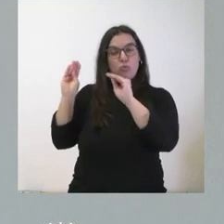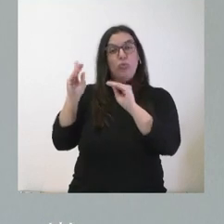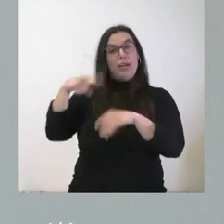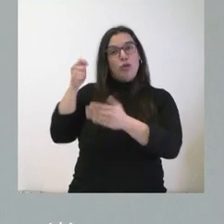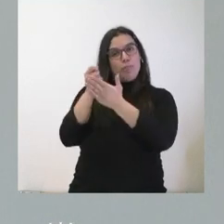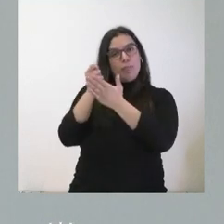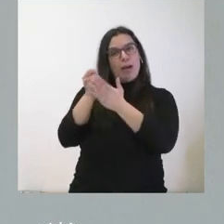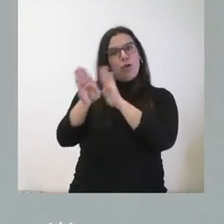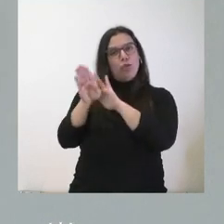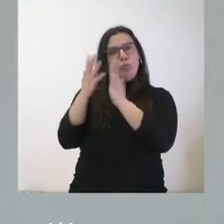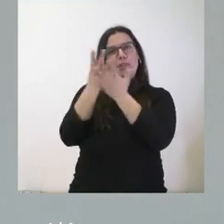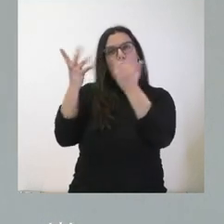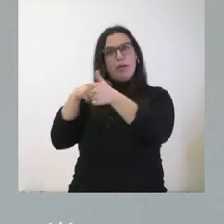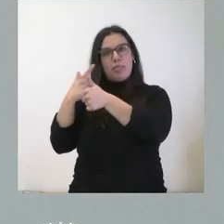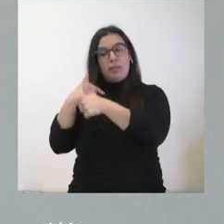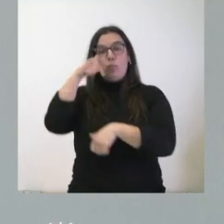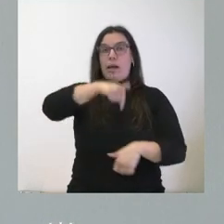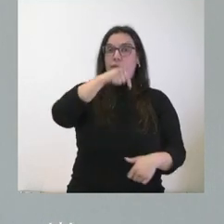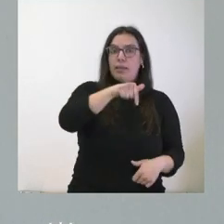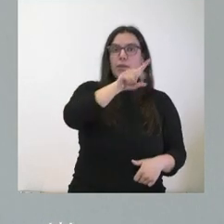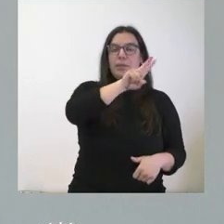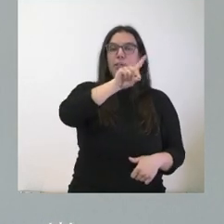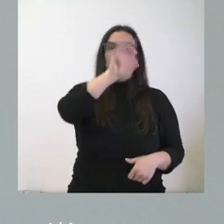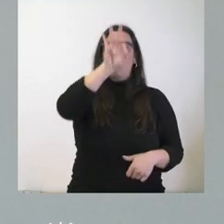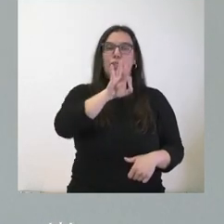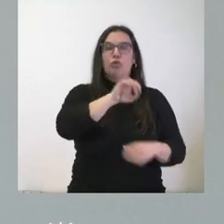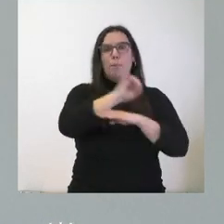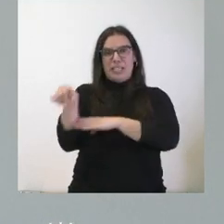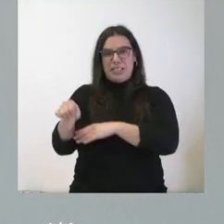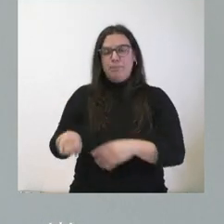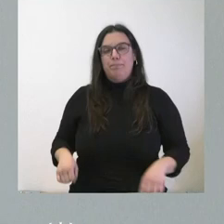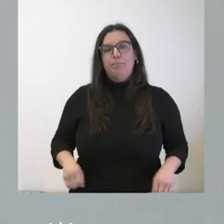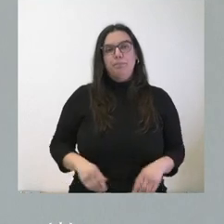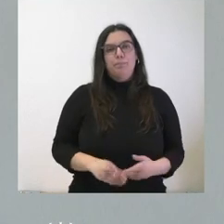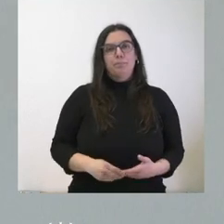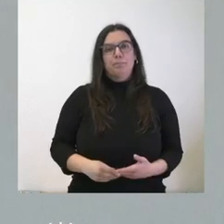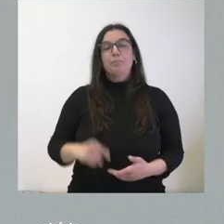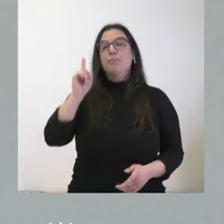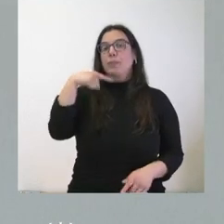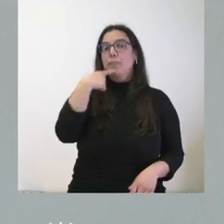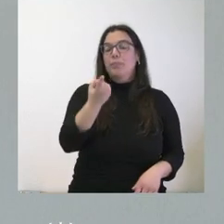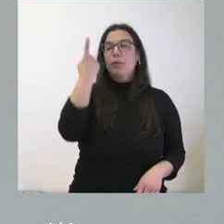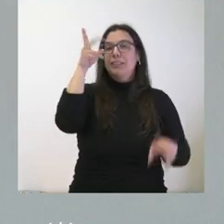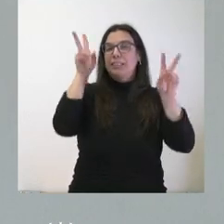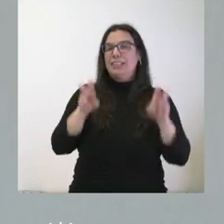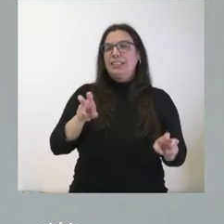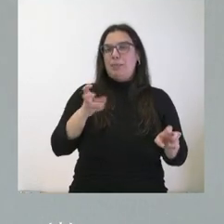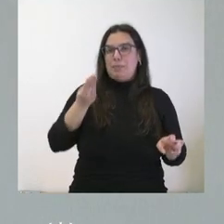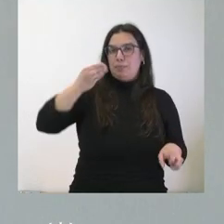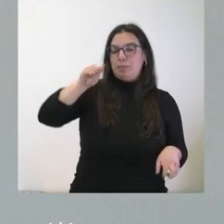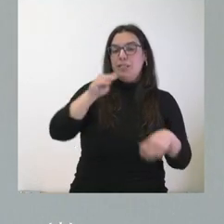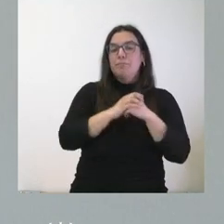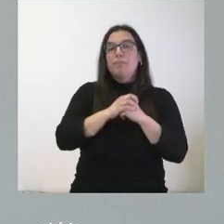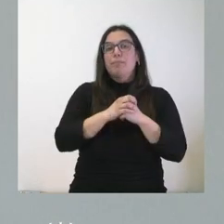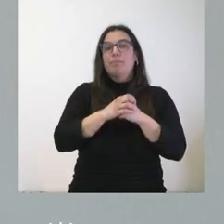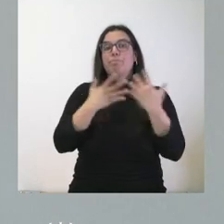céntimos. En Castilla y León será un 21% superior. Les señalo también una cuestión adicional. En la medida en